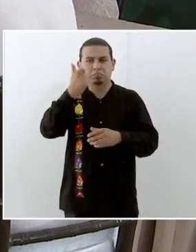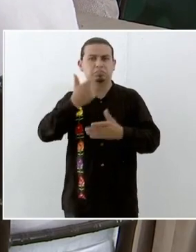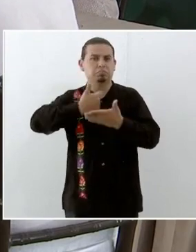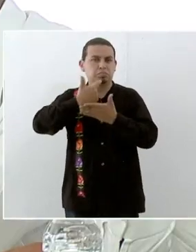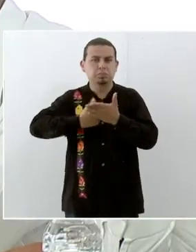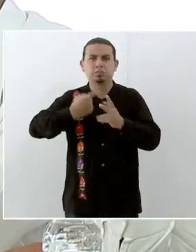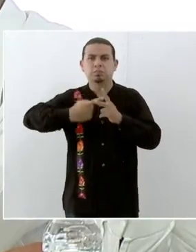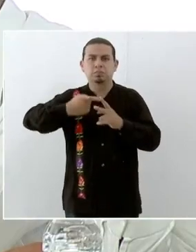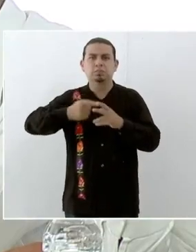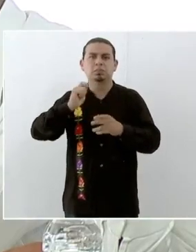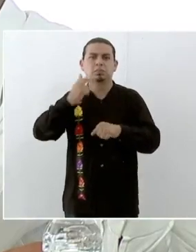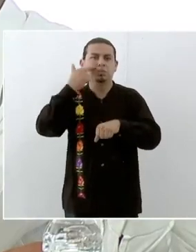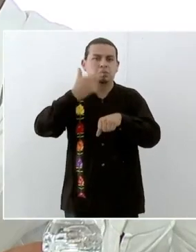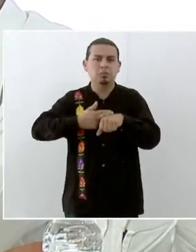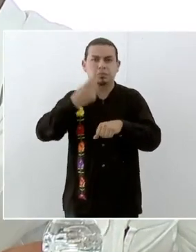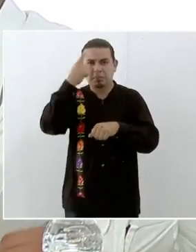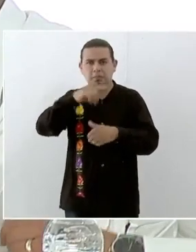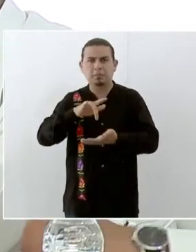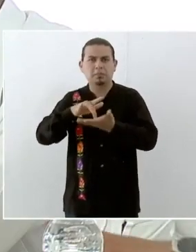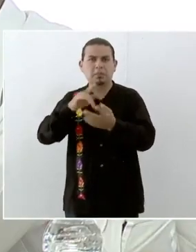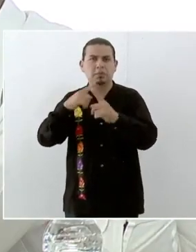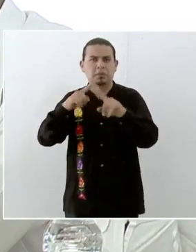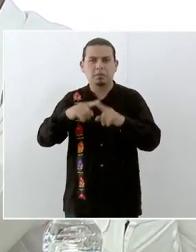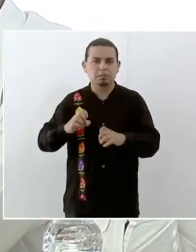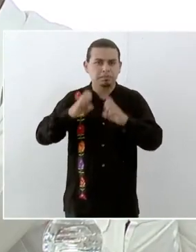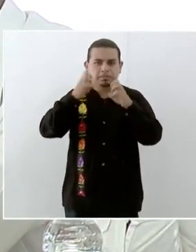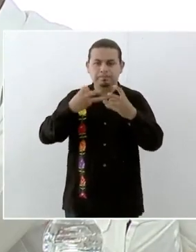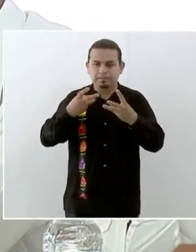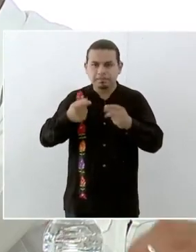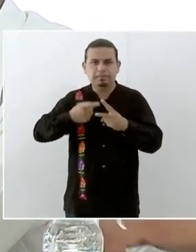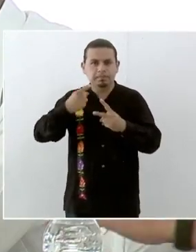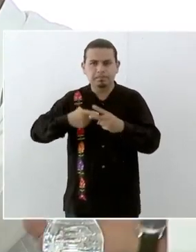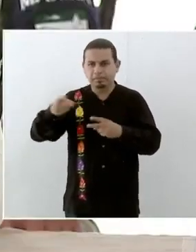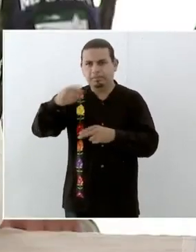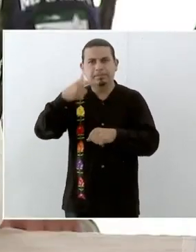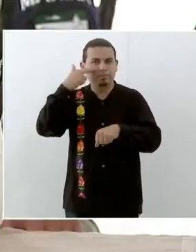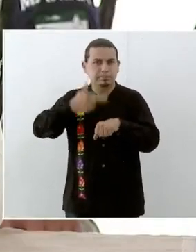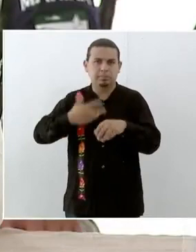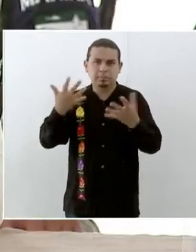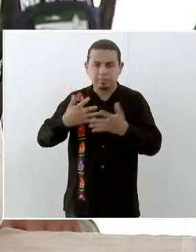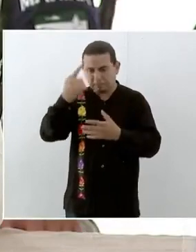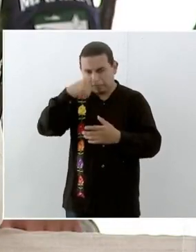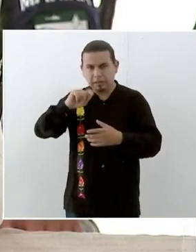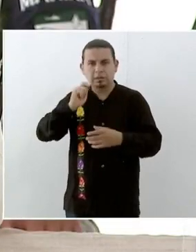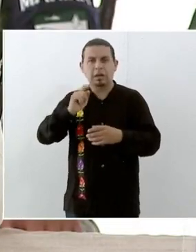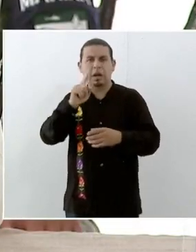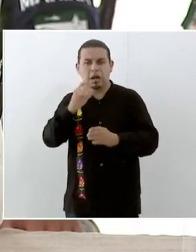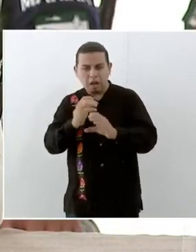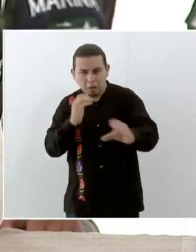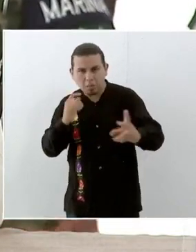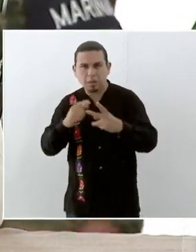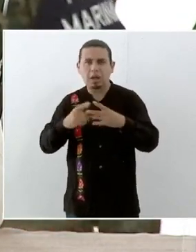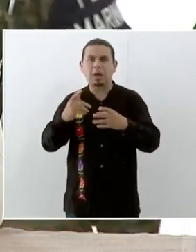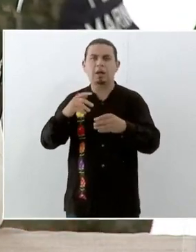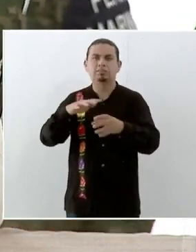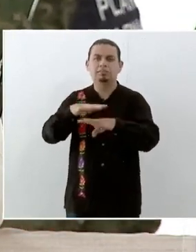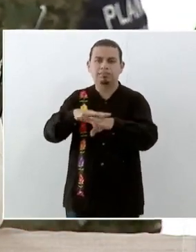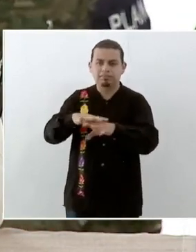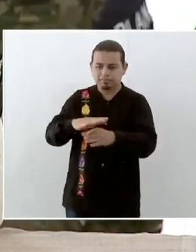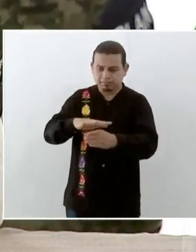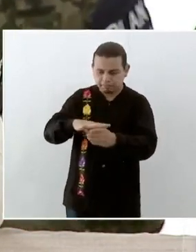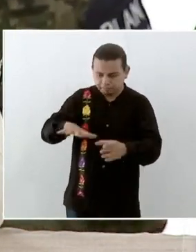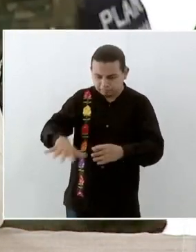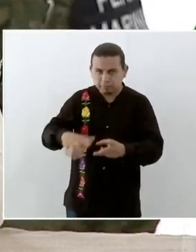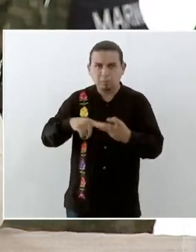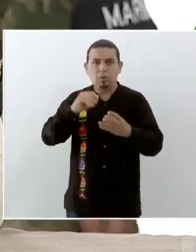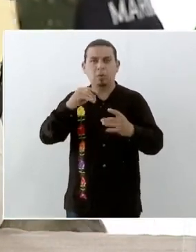secretarías encargadas para las obras que ustedes decidan de agua, drenaje, caminos que se